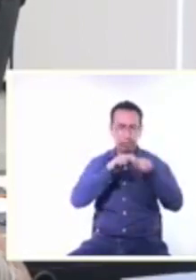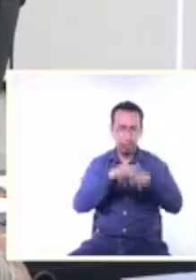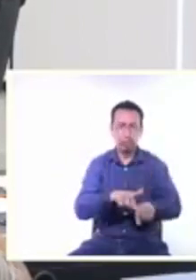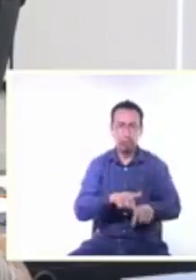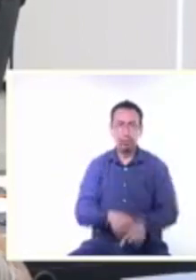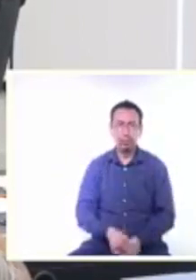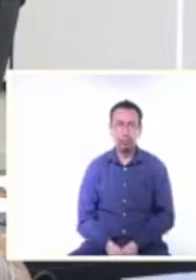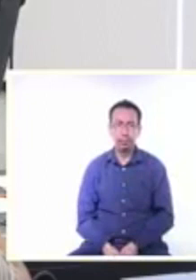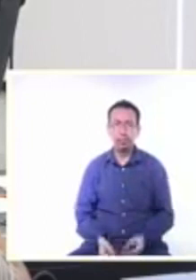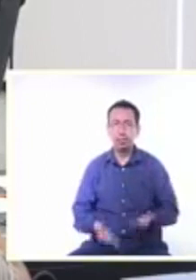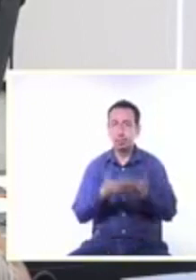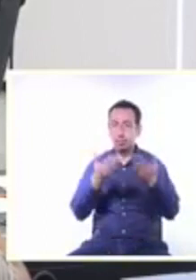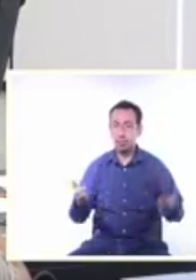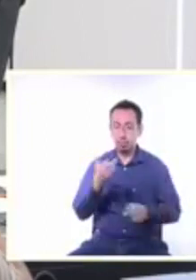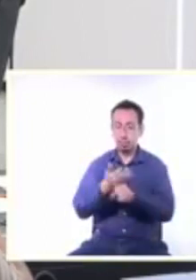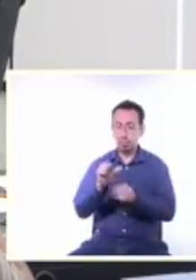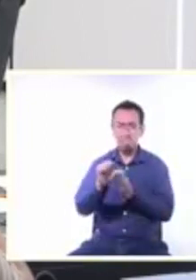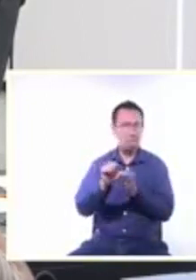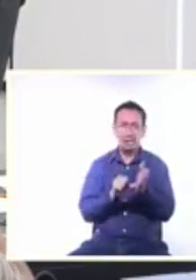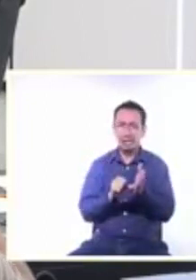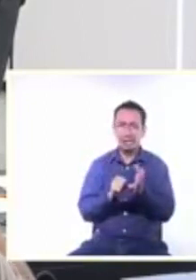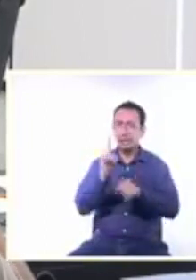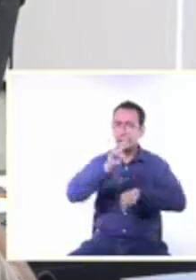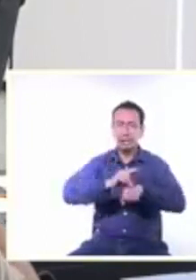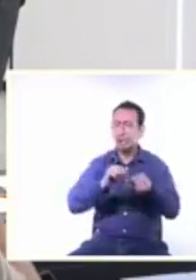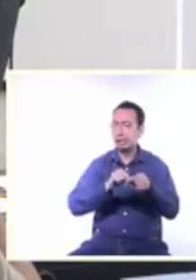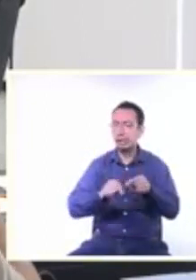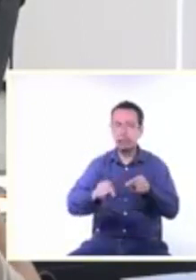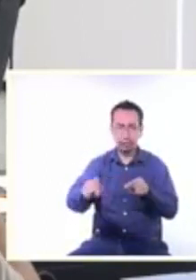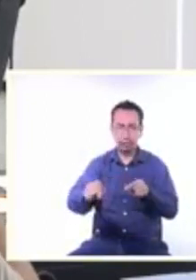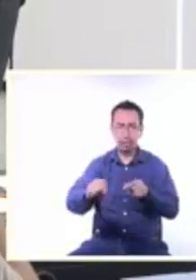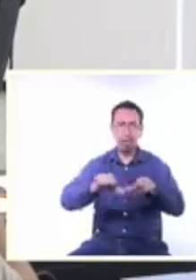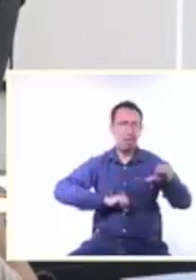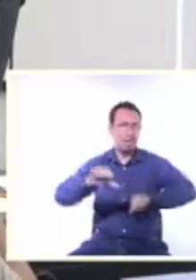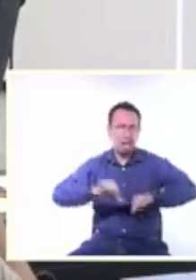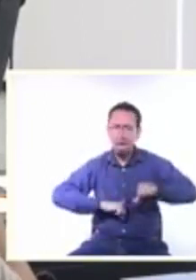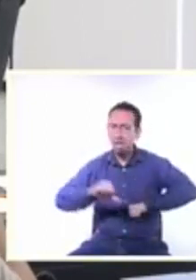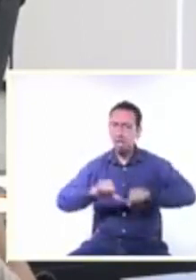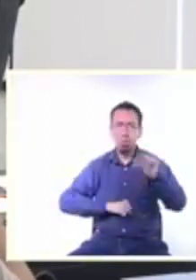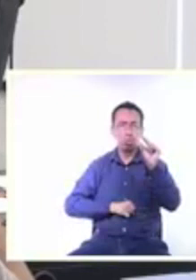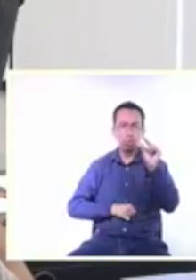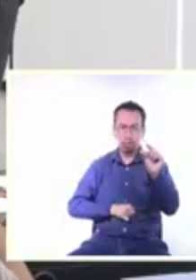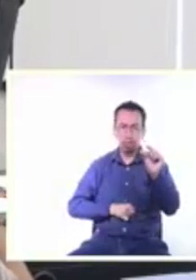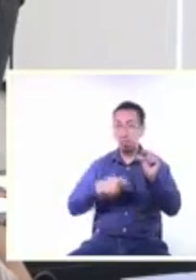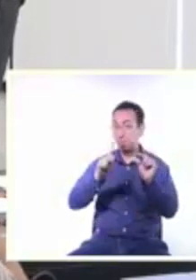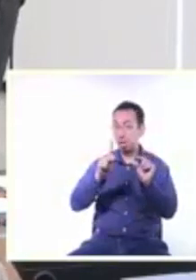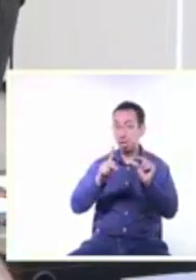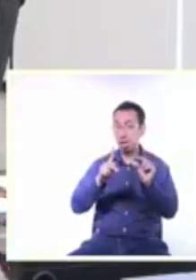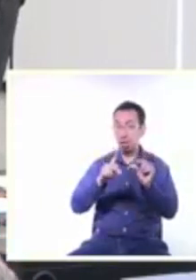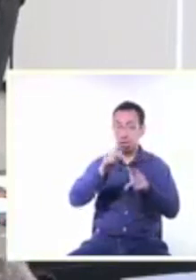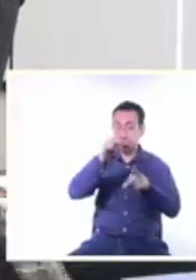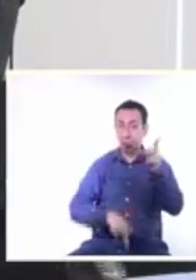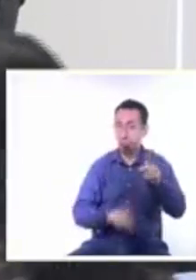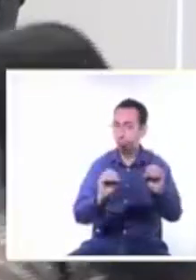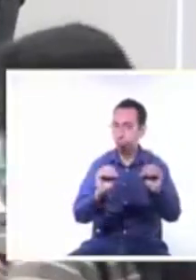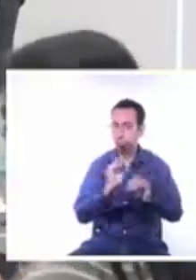en este escaso mes tenemos pocas actividades en realidad pero éstas no se deben de detener la